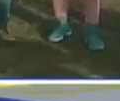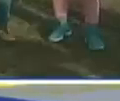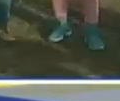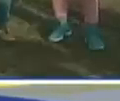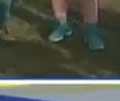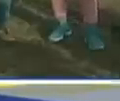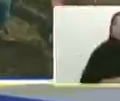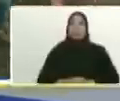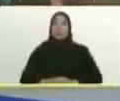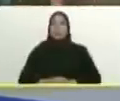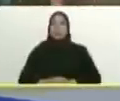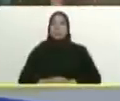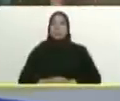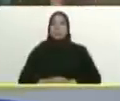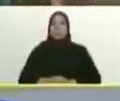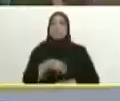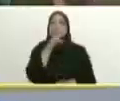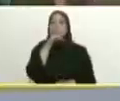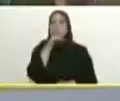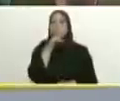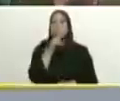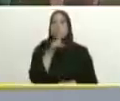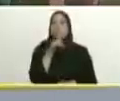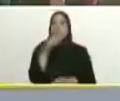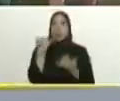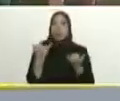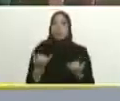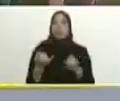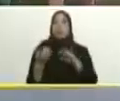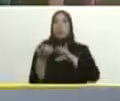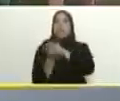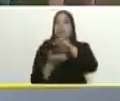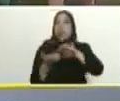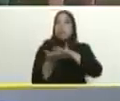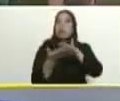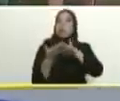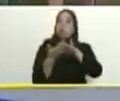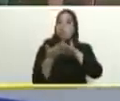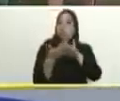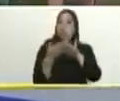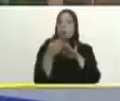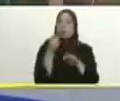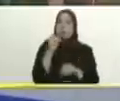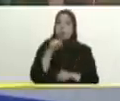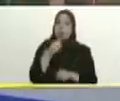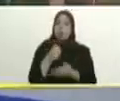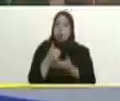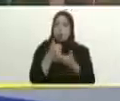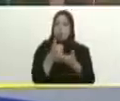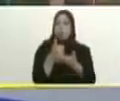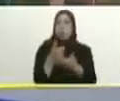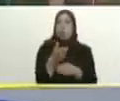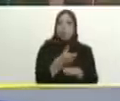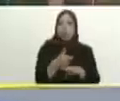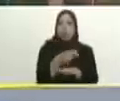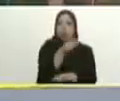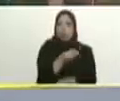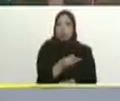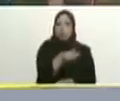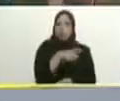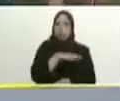viviendas del mercado secundario vamos a resolver eso cuente con eso gobernador esas 20 familias